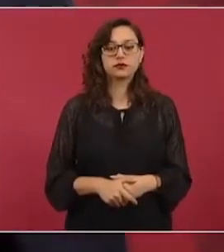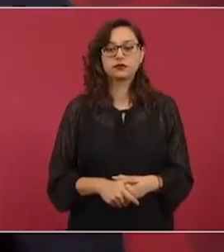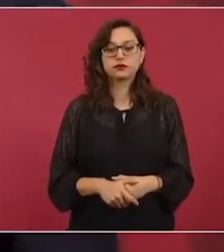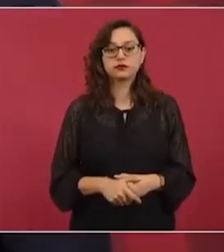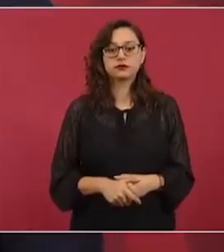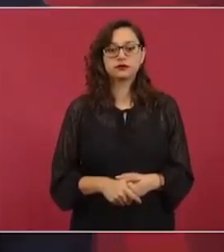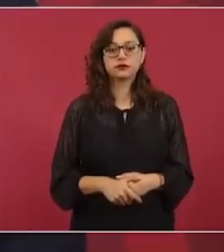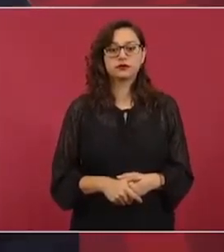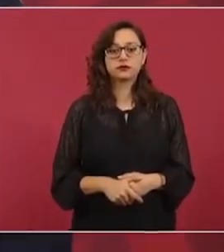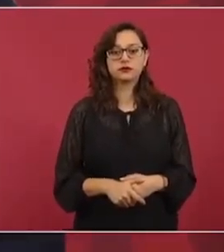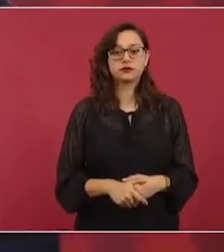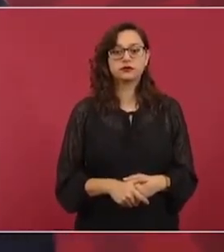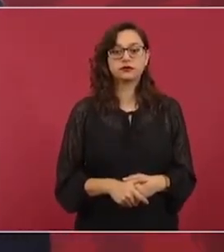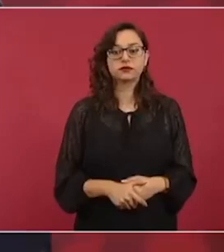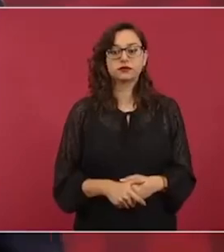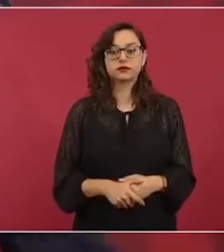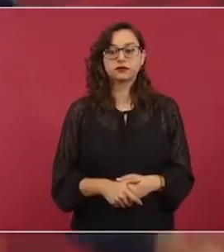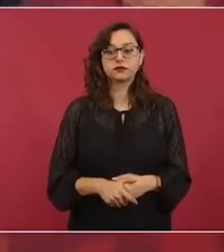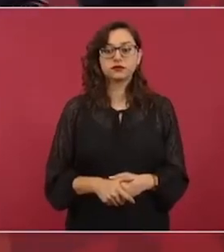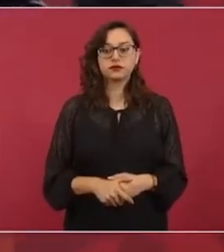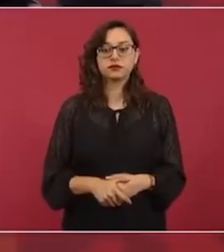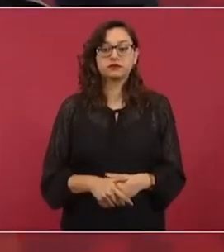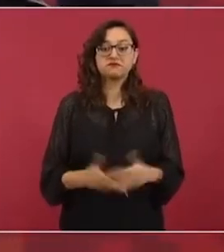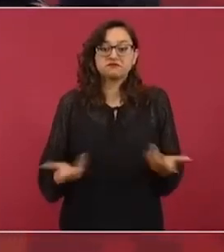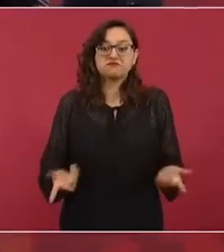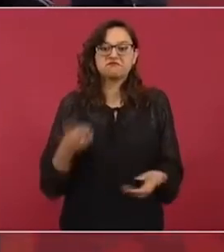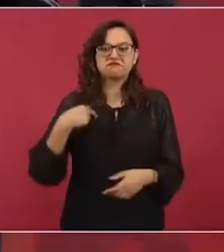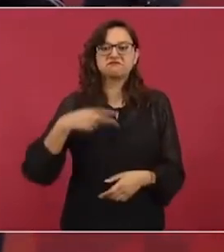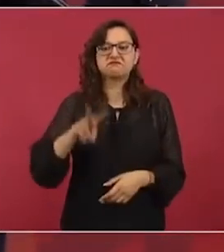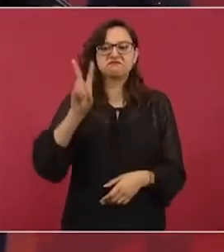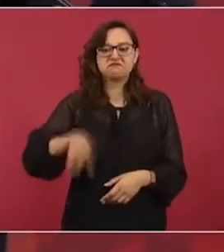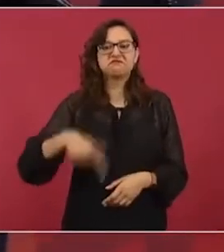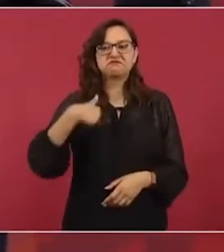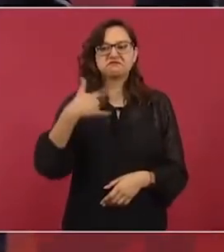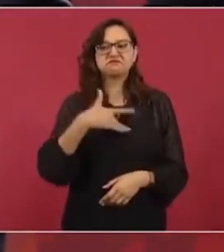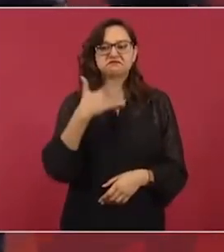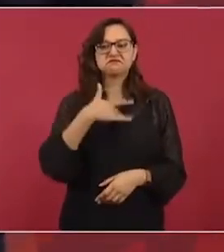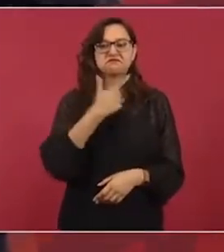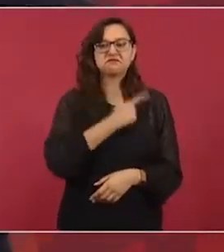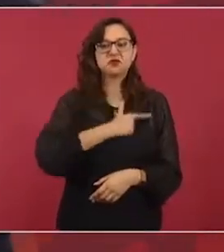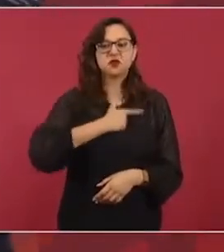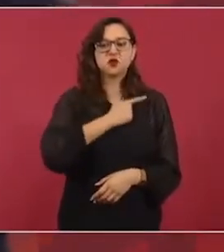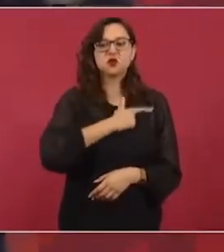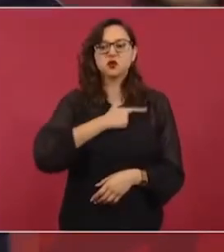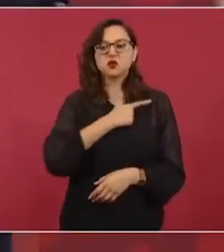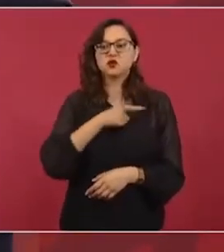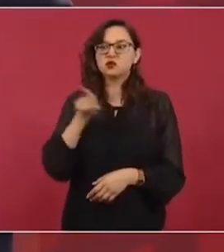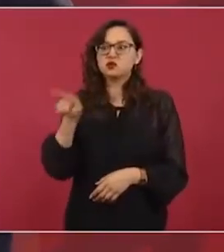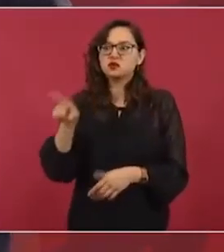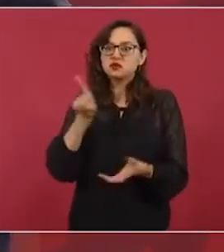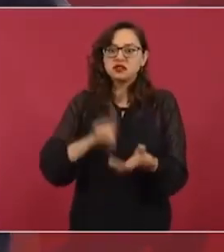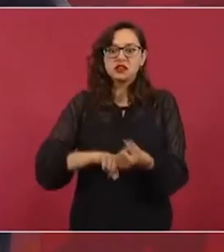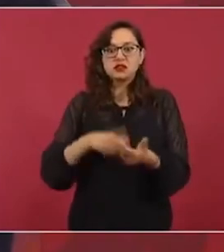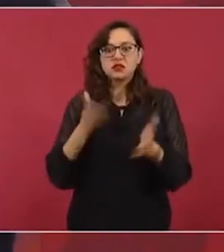Bueno, pues me da gusto, ya se arreglaron,